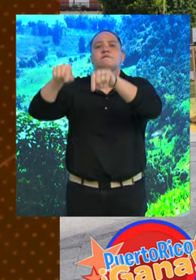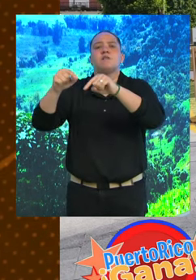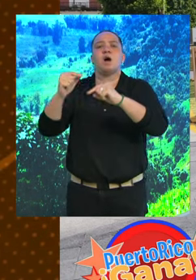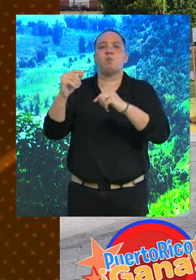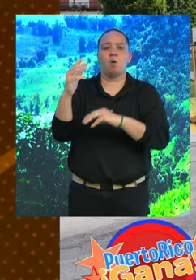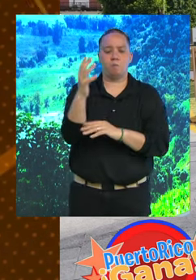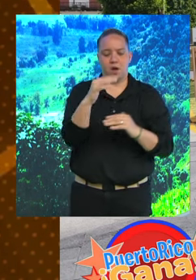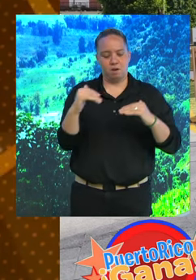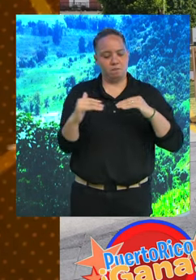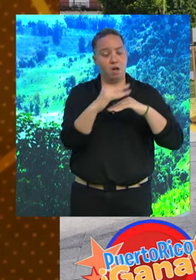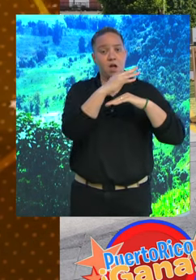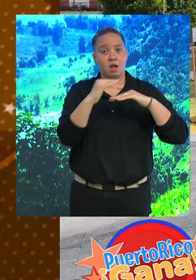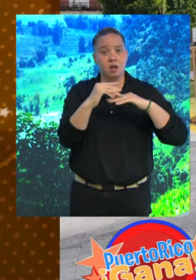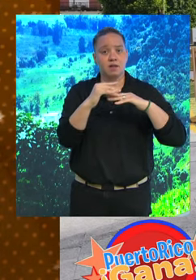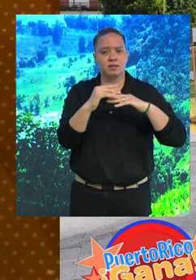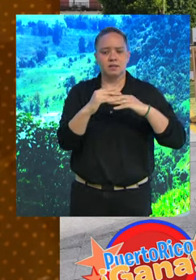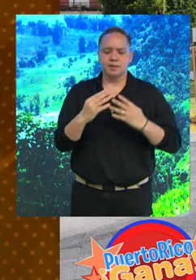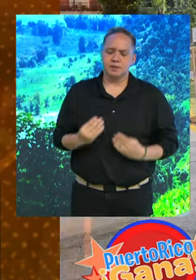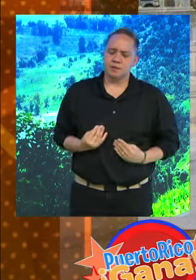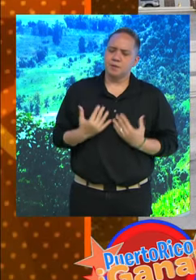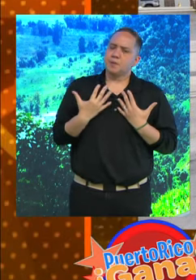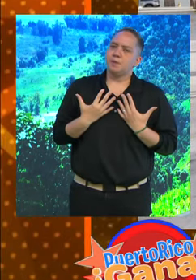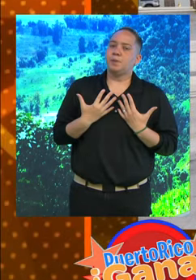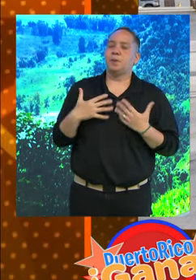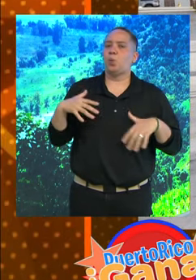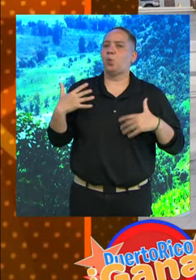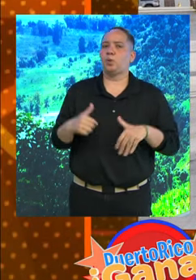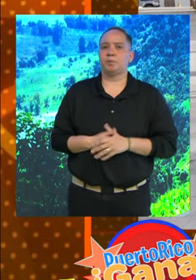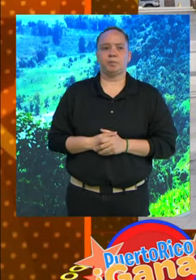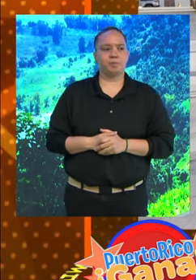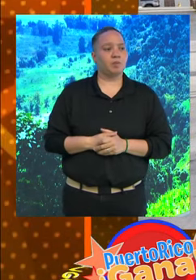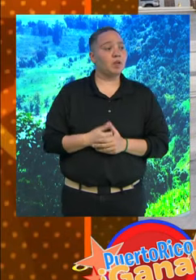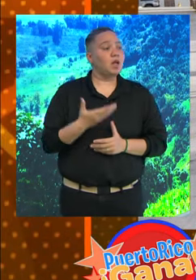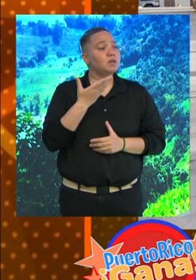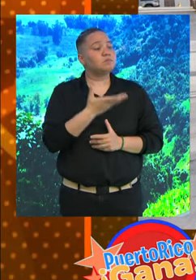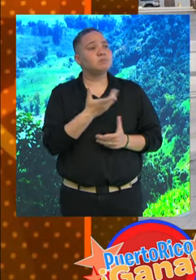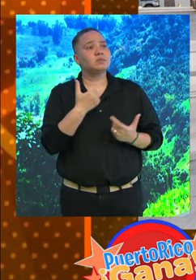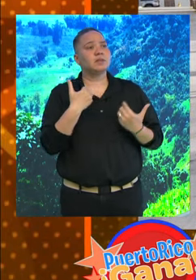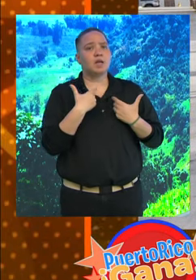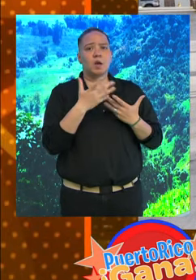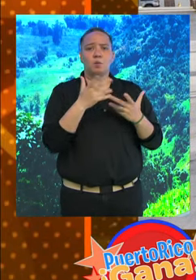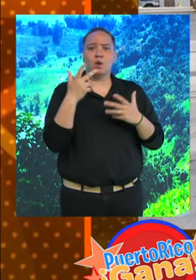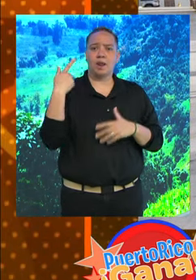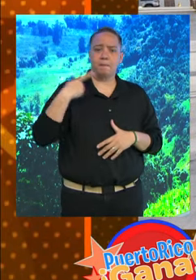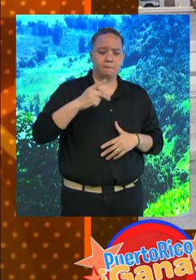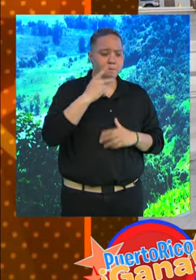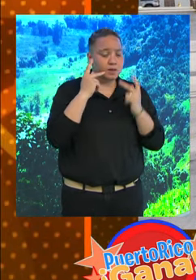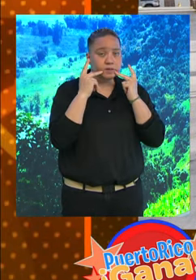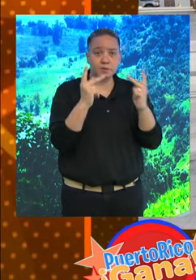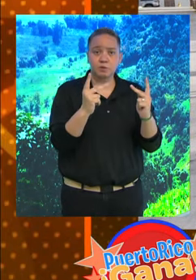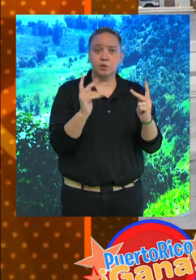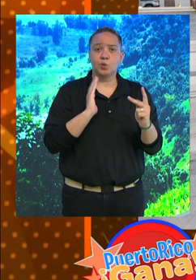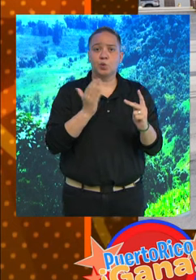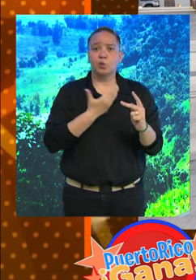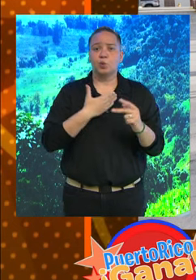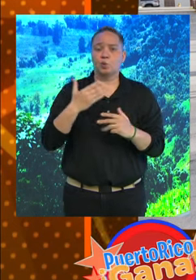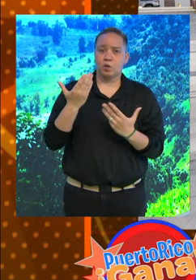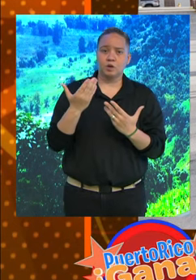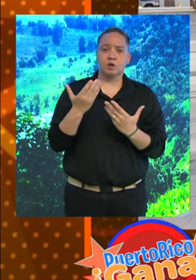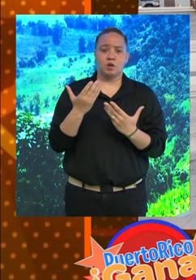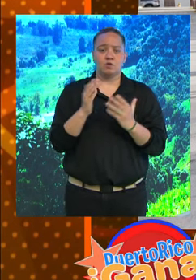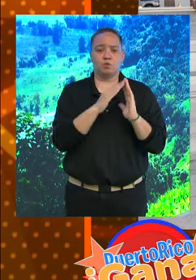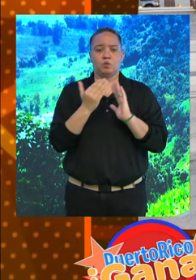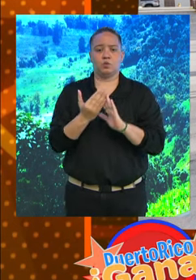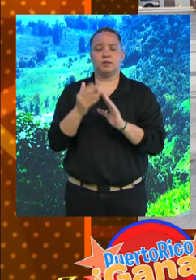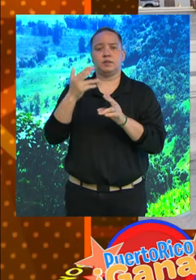ese lugar. ¿Quién nos inspira con un lugar como este? La Fanduca y aquí tenemos parte de los visuales de la plaza pública. La plaza pública de nuestro pueblo, la plaza de Requeo,